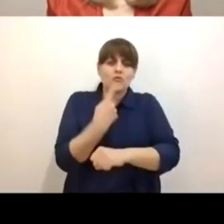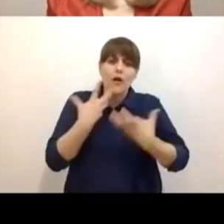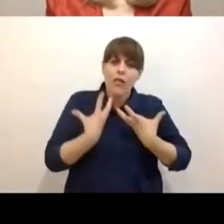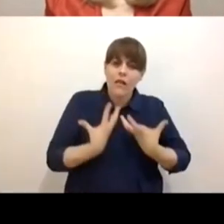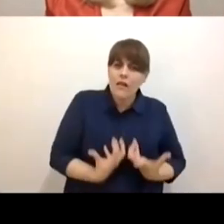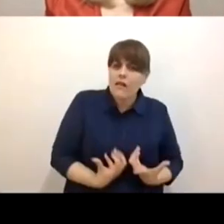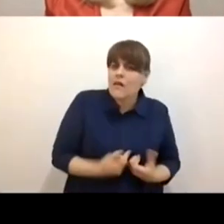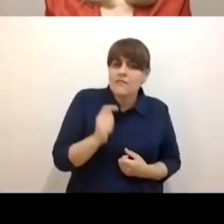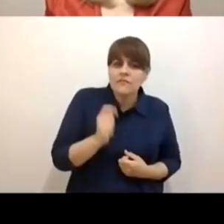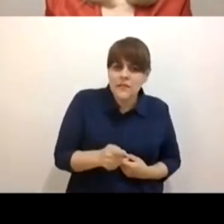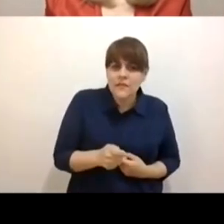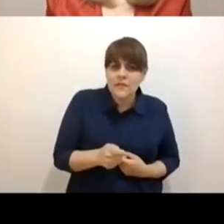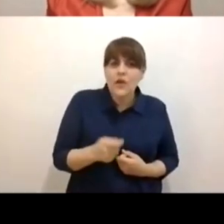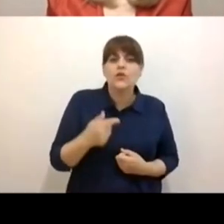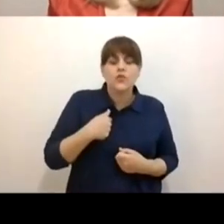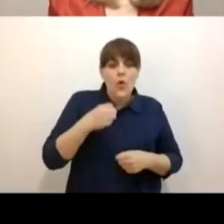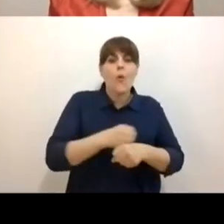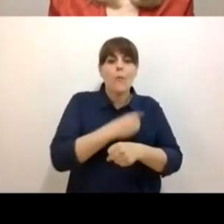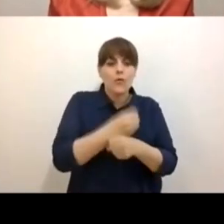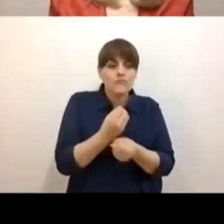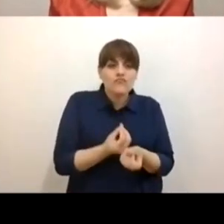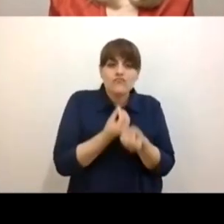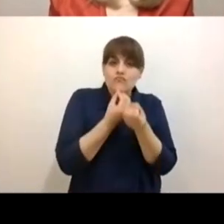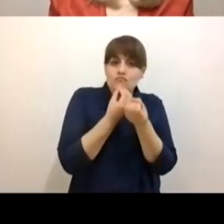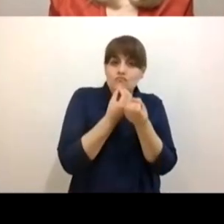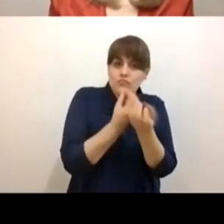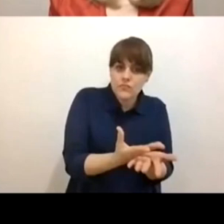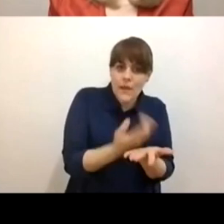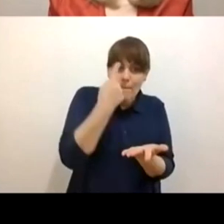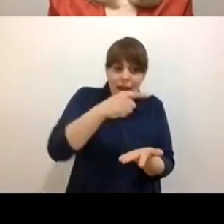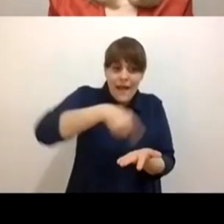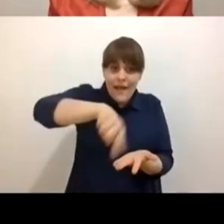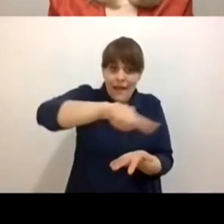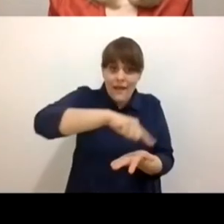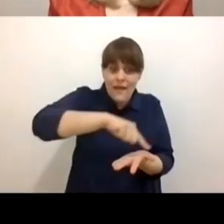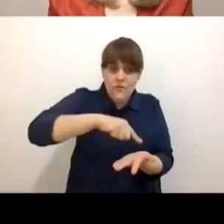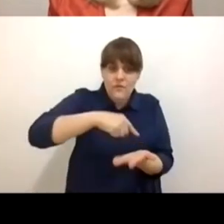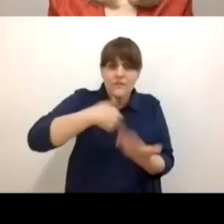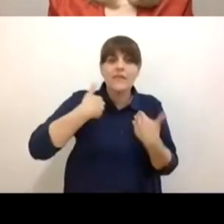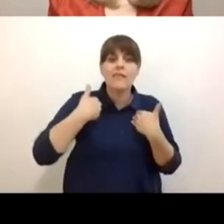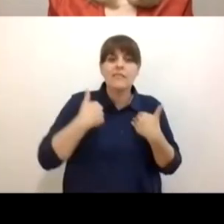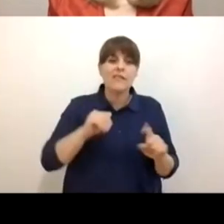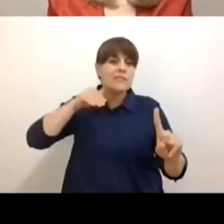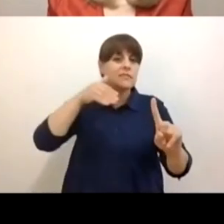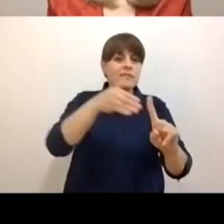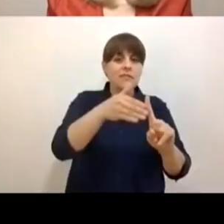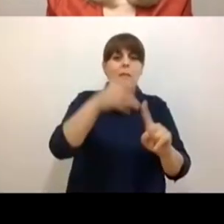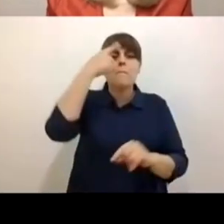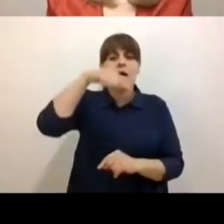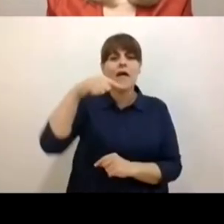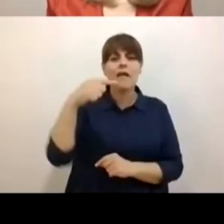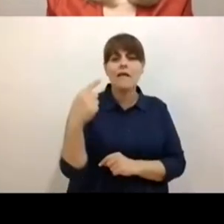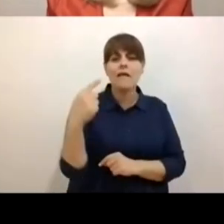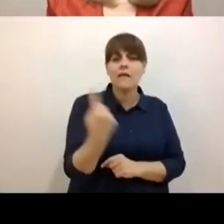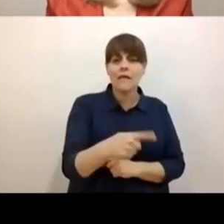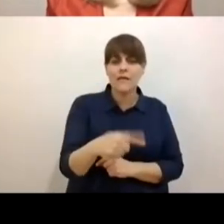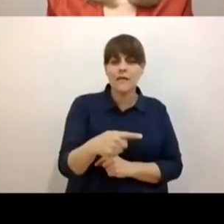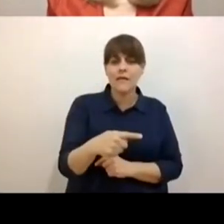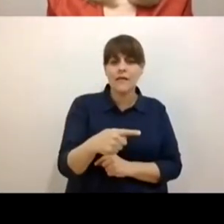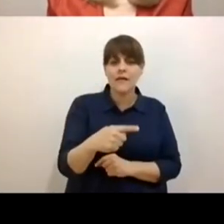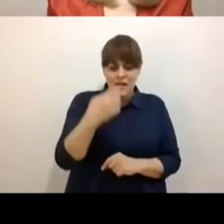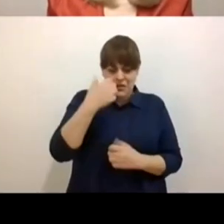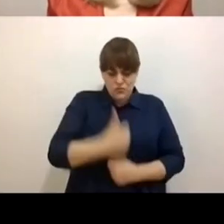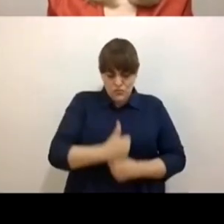oportunidades para que los niños y las niñas construyan un sentido saludable de la experiencia de sufrimiento que